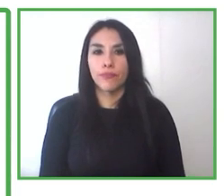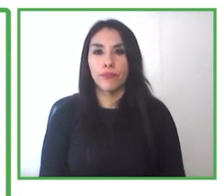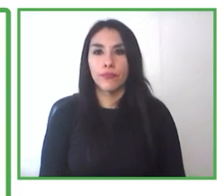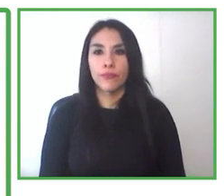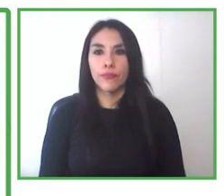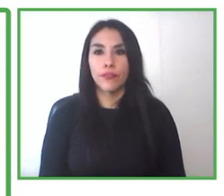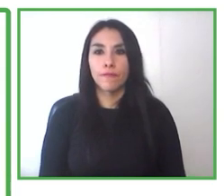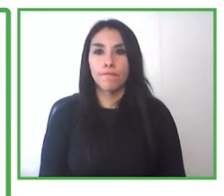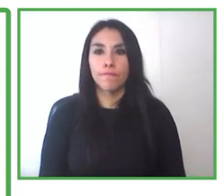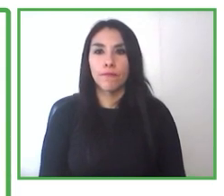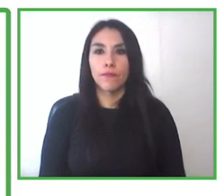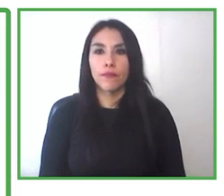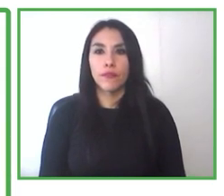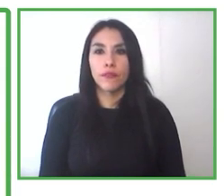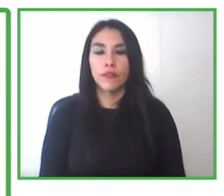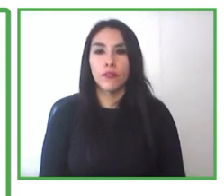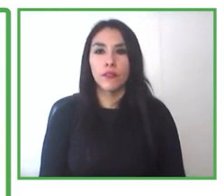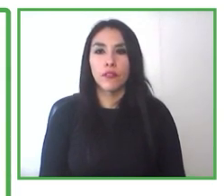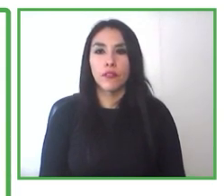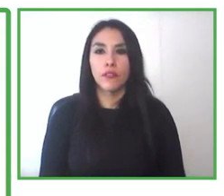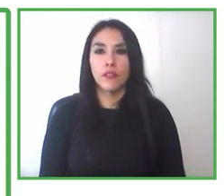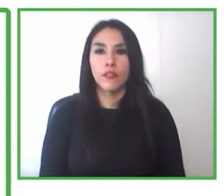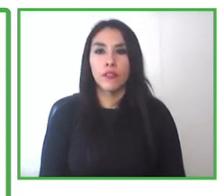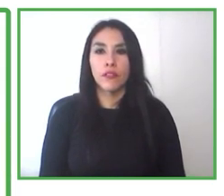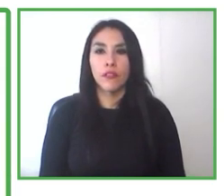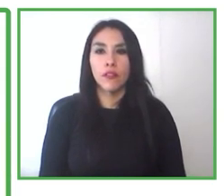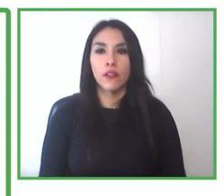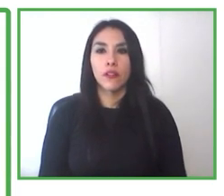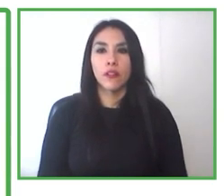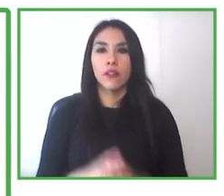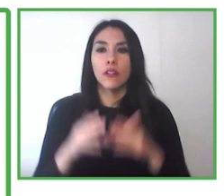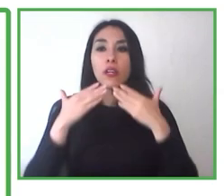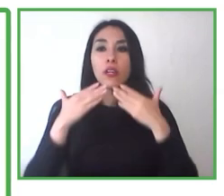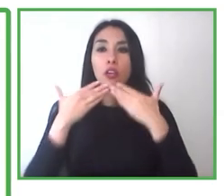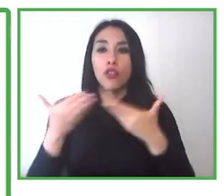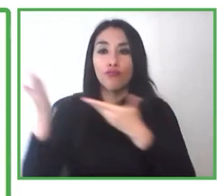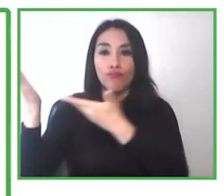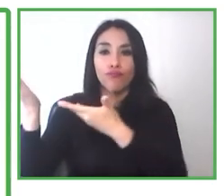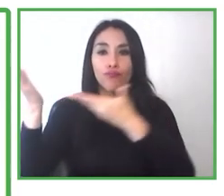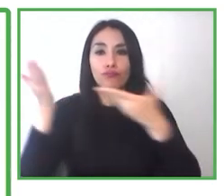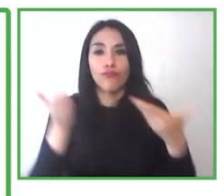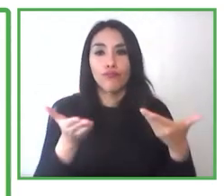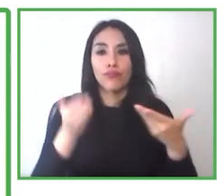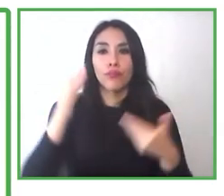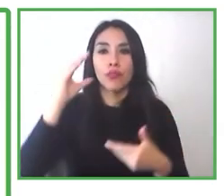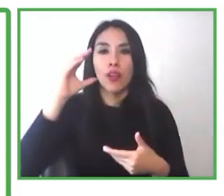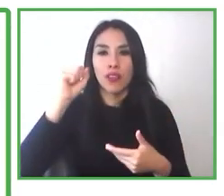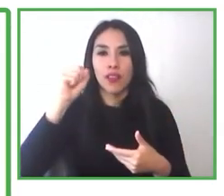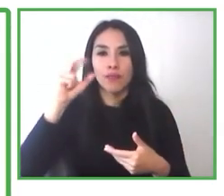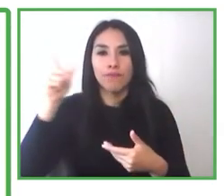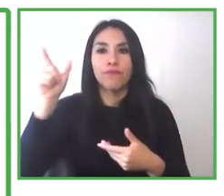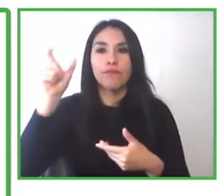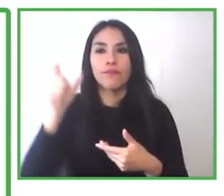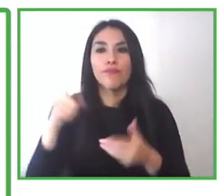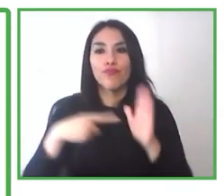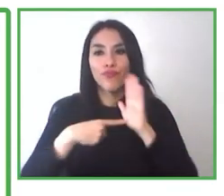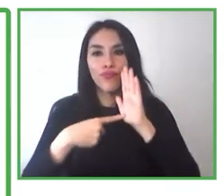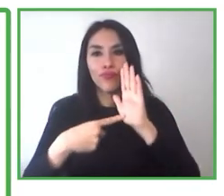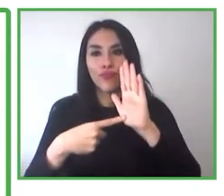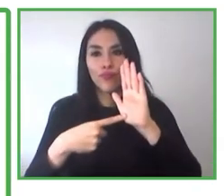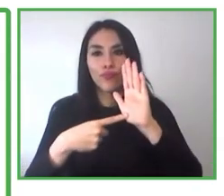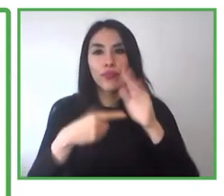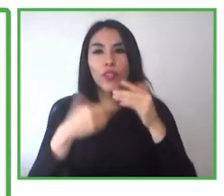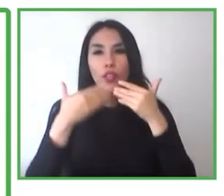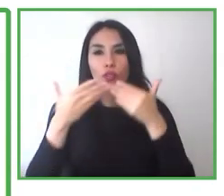Bueno, muchas gracias Canerva por tu exposición. Más adelante les haremos preguntas a aquellas dudas que nos quedaron